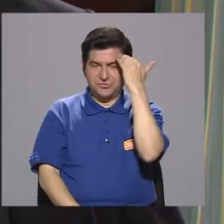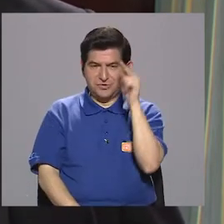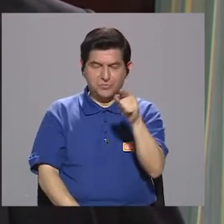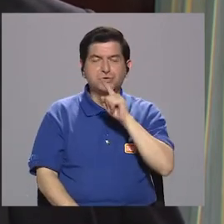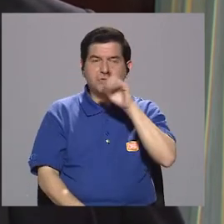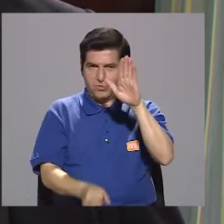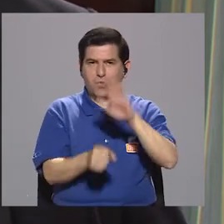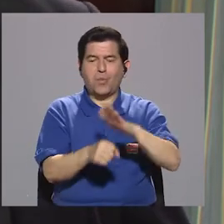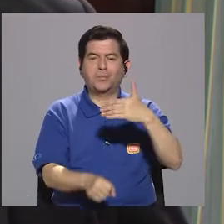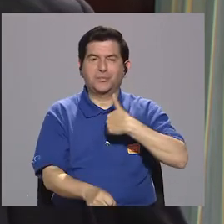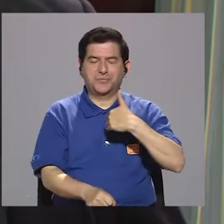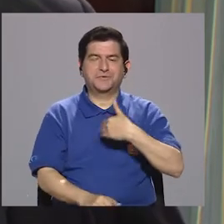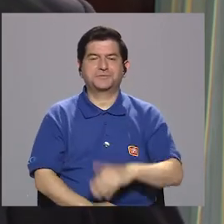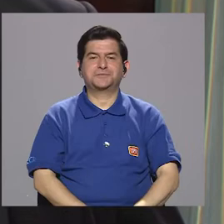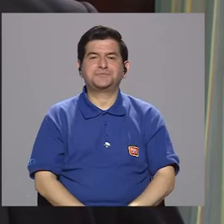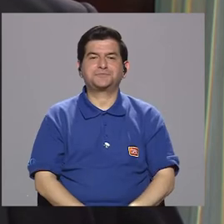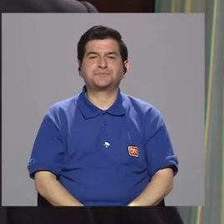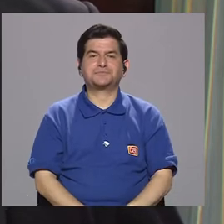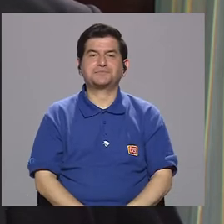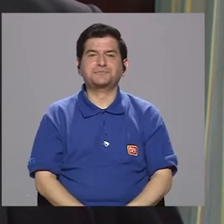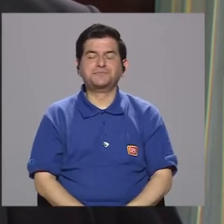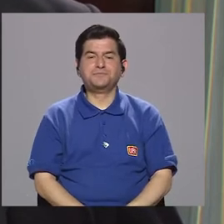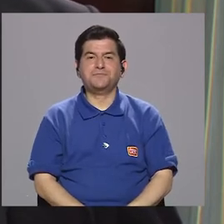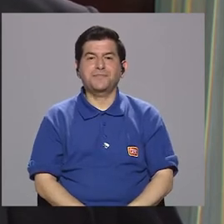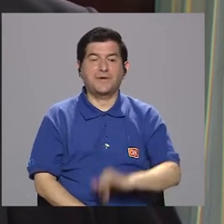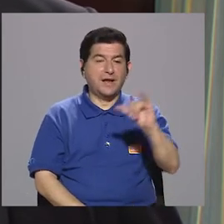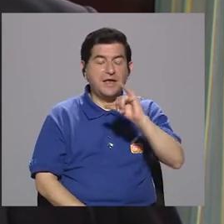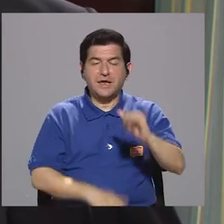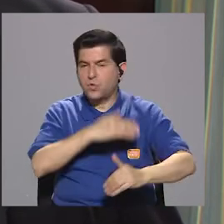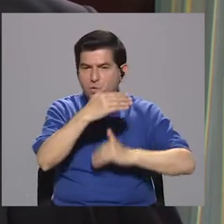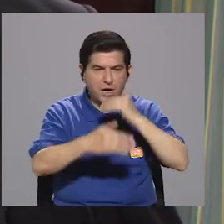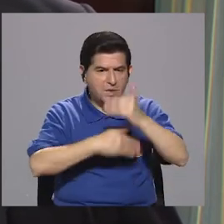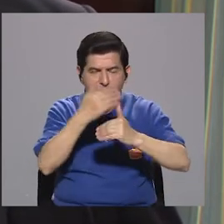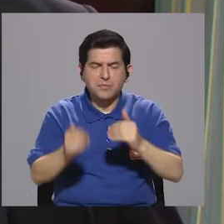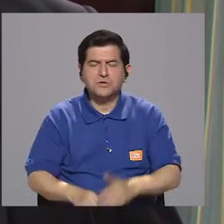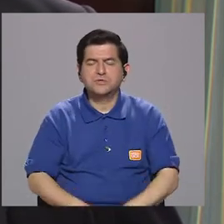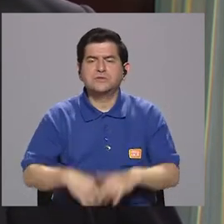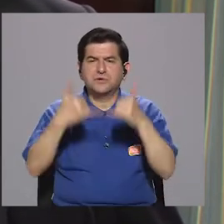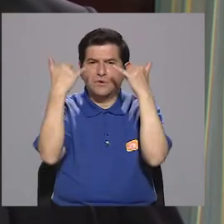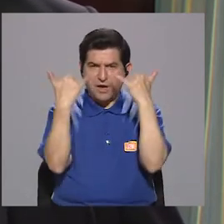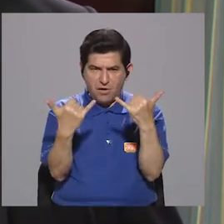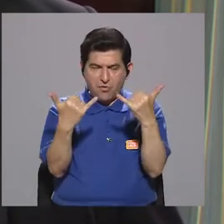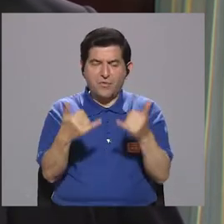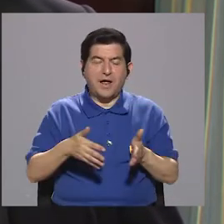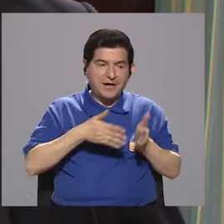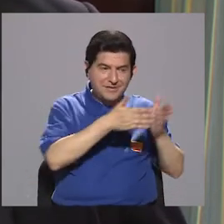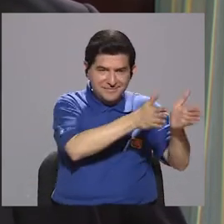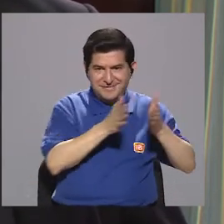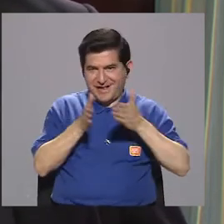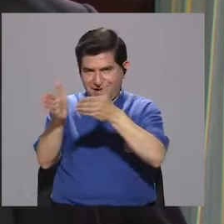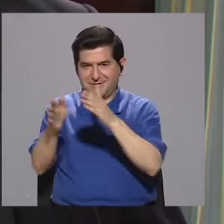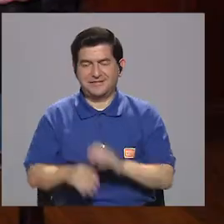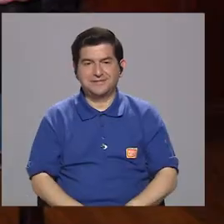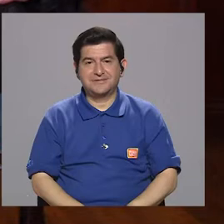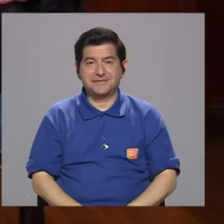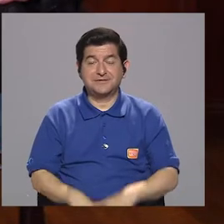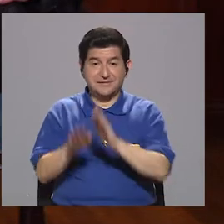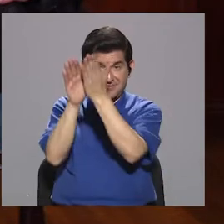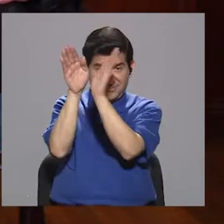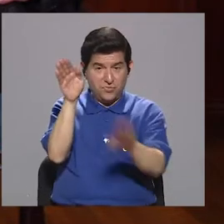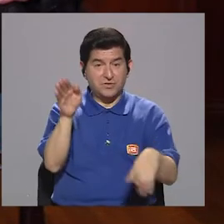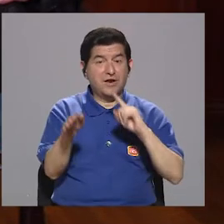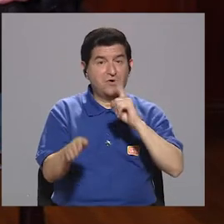está muy comprometido. Puedo pasar en esa misma hoja de ruta en el tema de las calles, por ejemplo. Tengo datos donde la